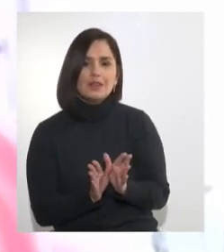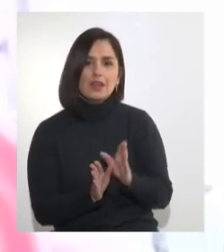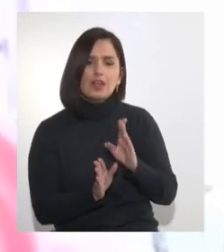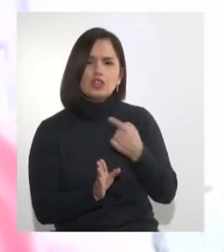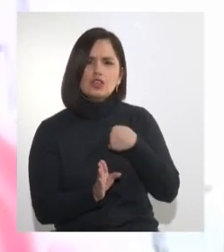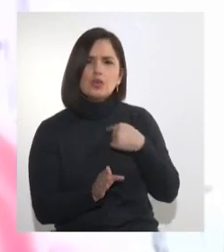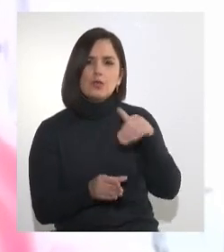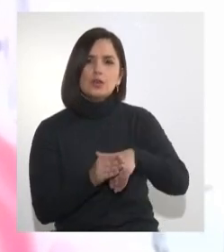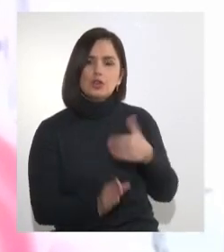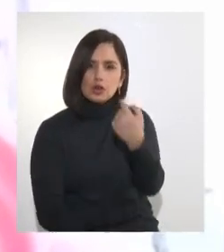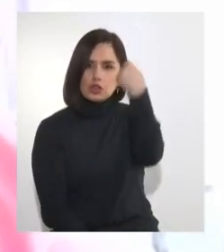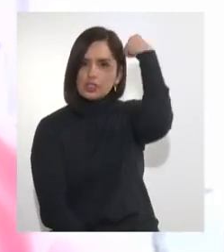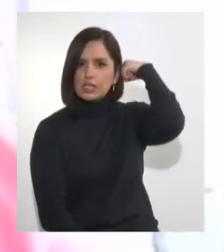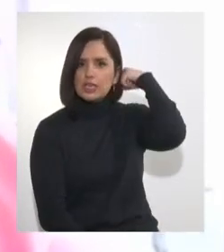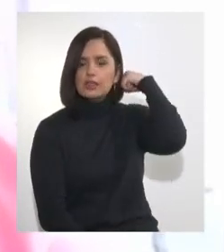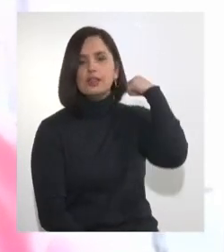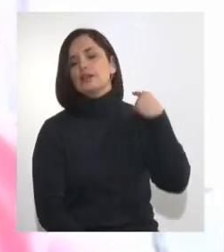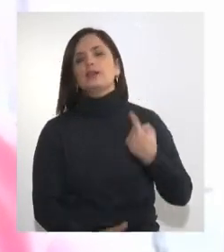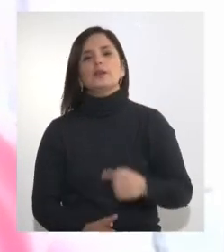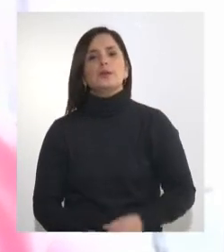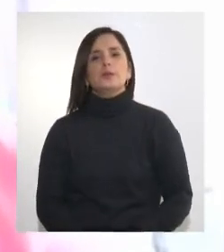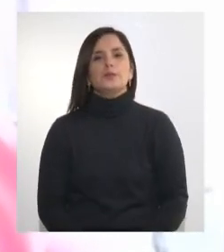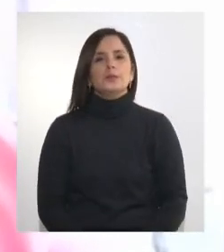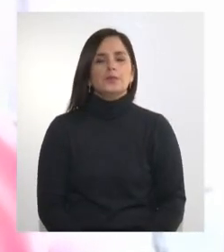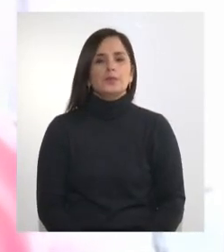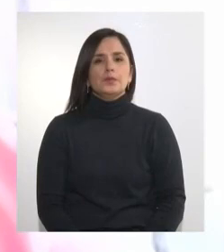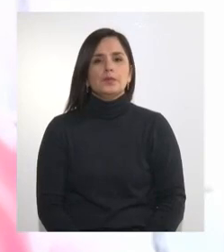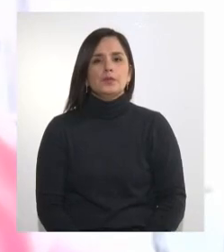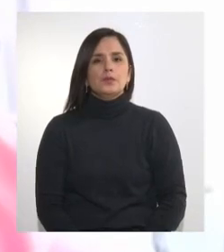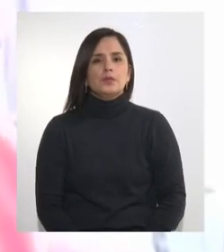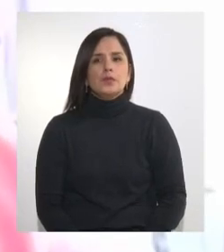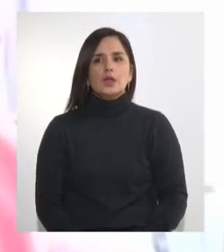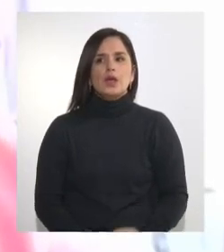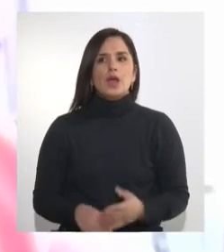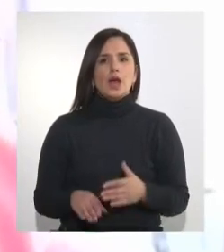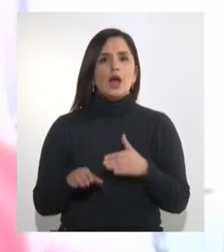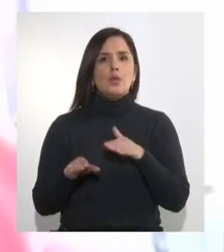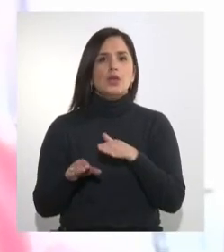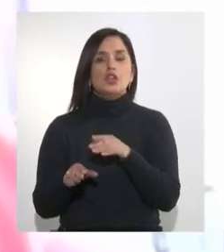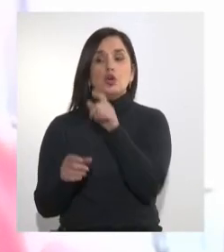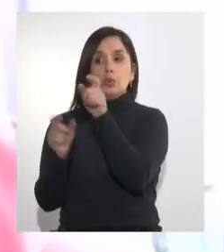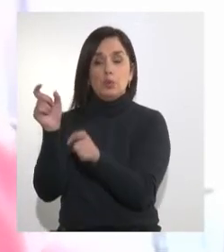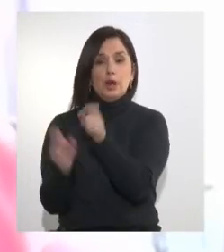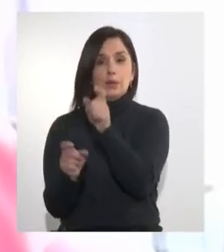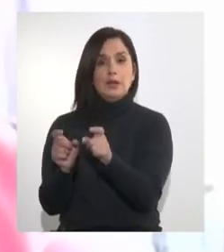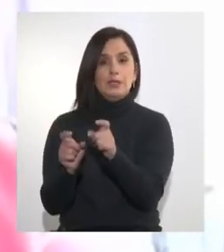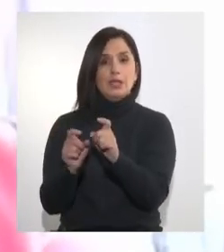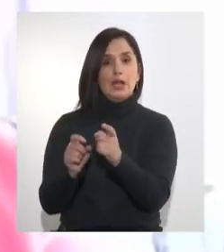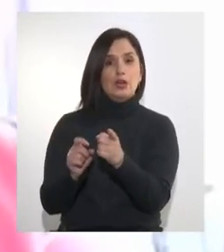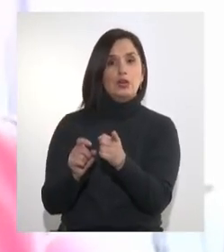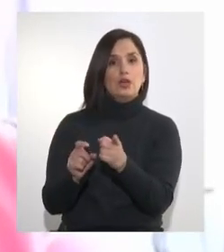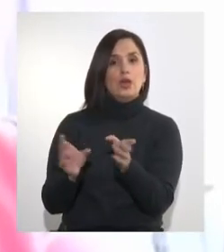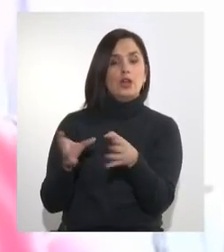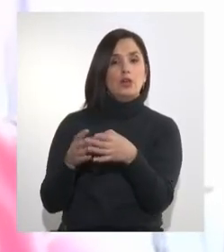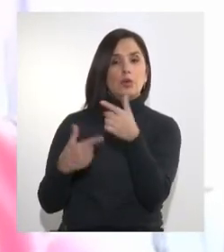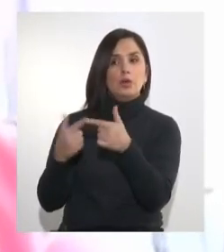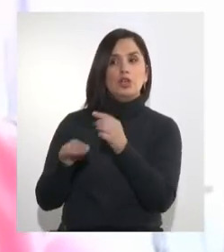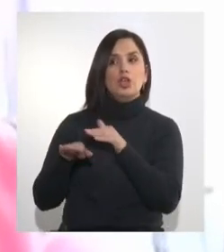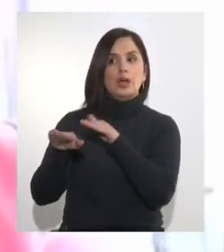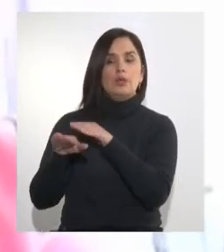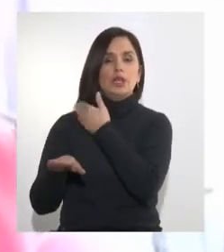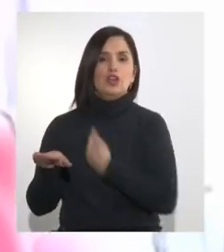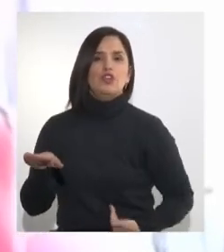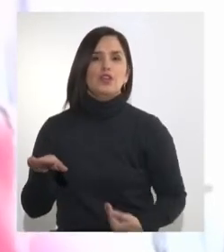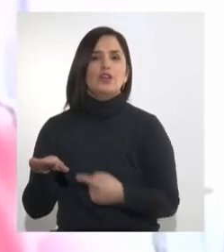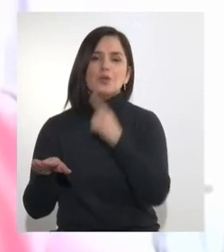testimonio y la fortaleza de parlamentarios de Chile Vamos, que se han volcado en beneficios de sus representados. Voto, en fin, por